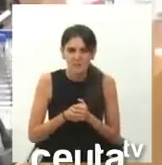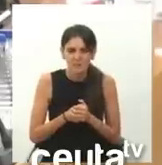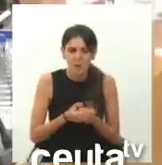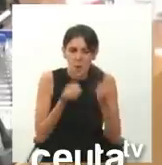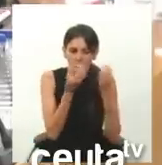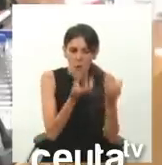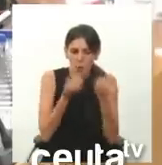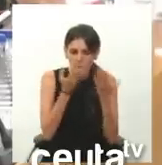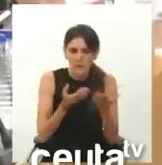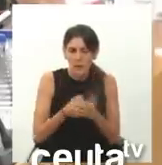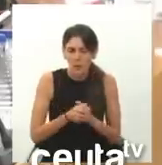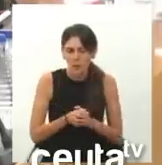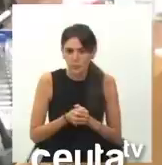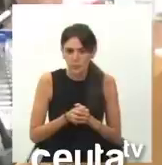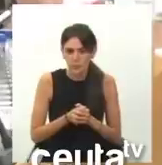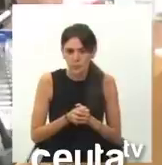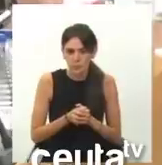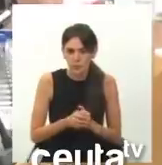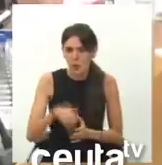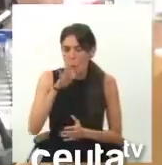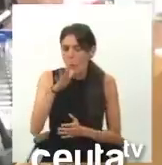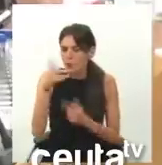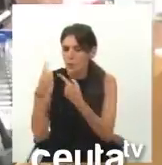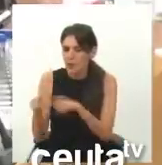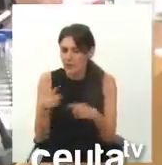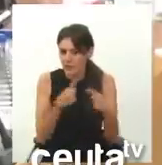Cuéntele, insisto, ¿por qué esa diferencia?